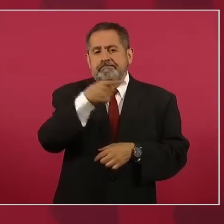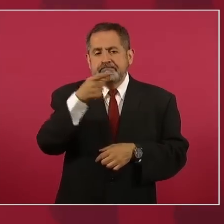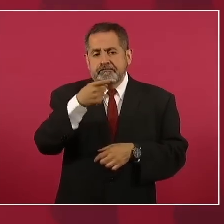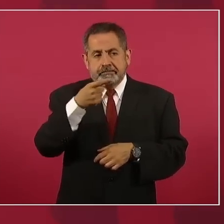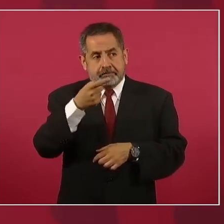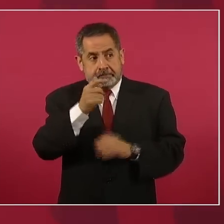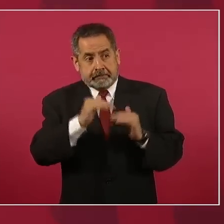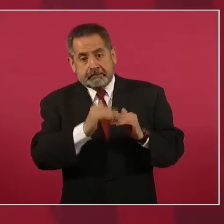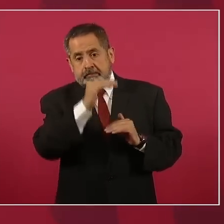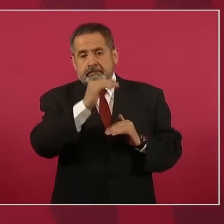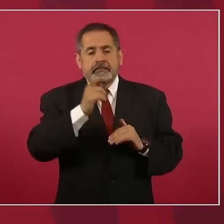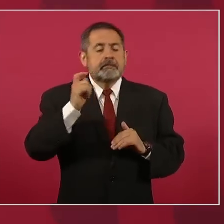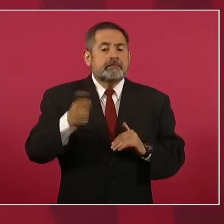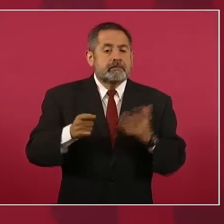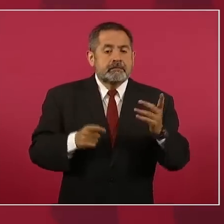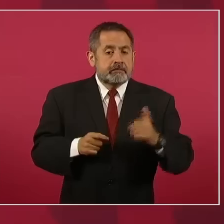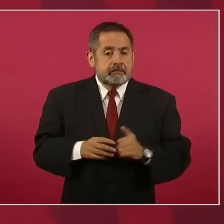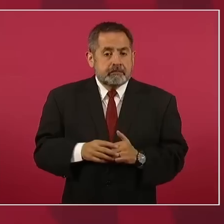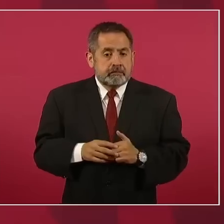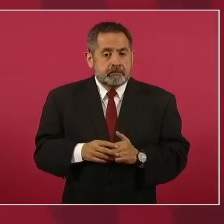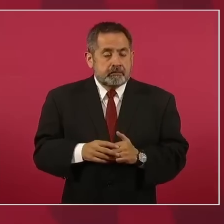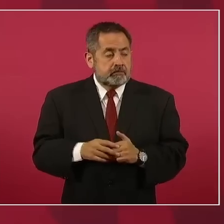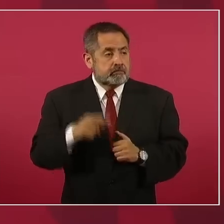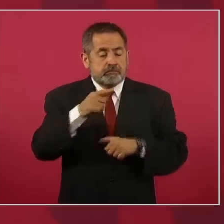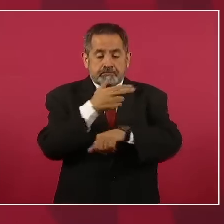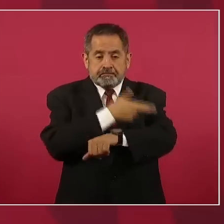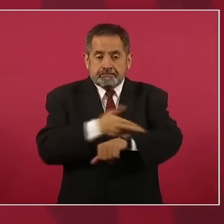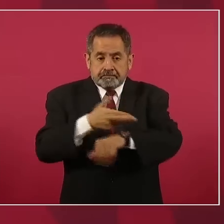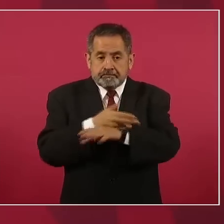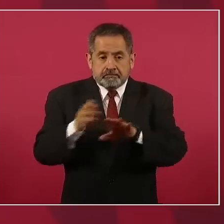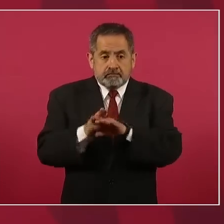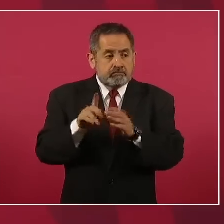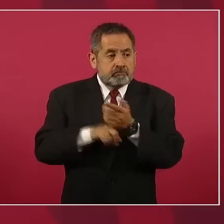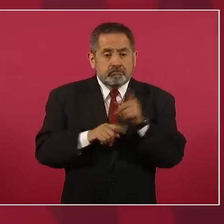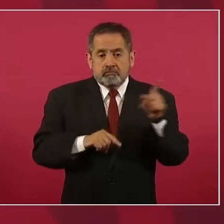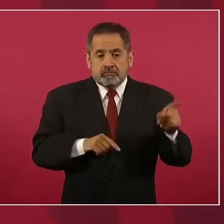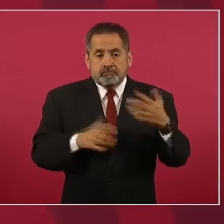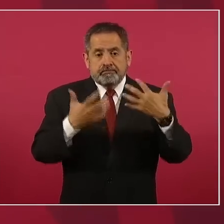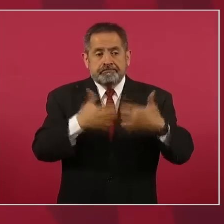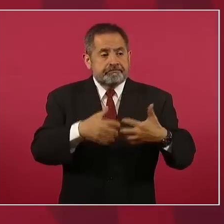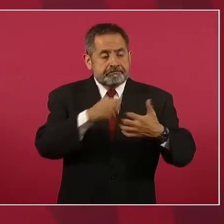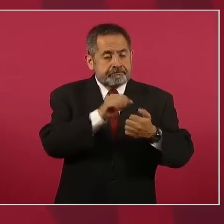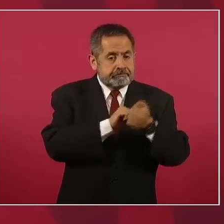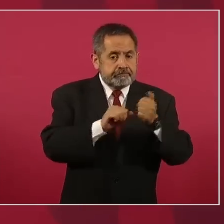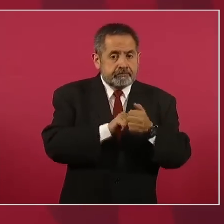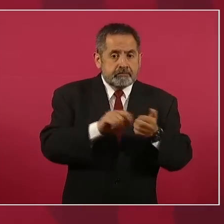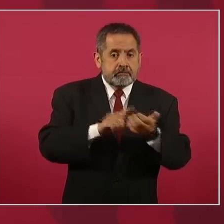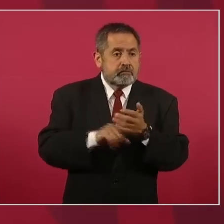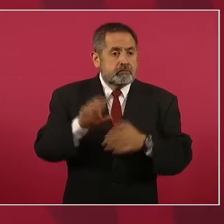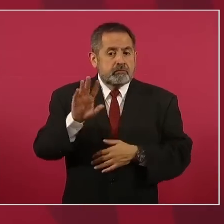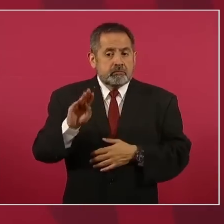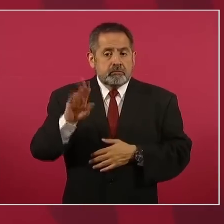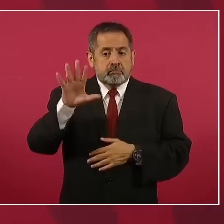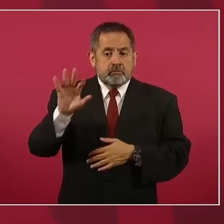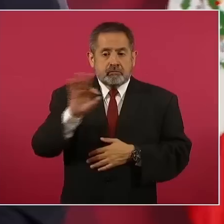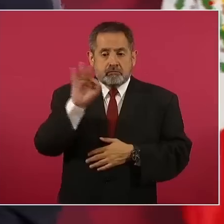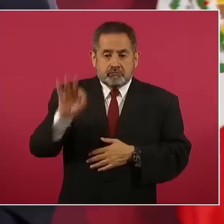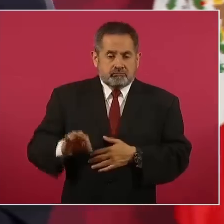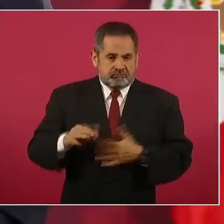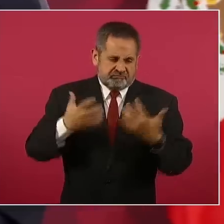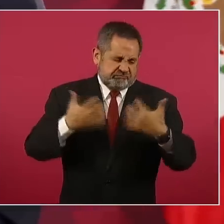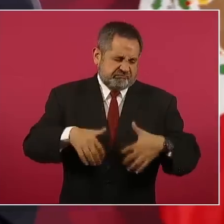es más alto, sino que están operando sus refinerías al 95 por ciento